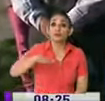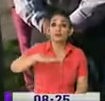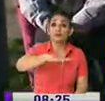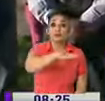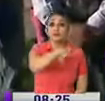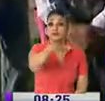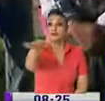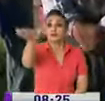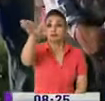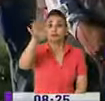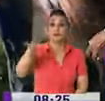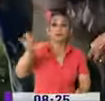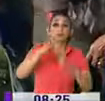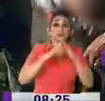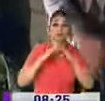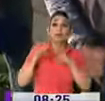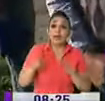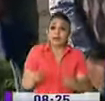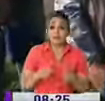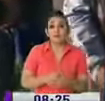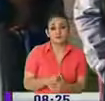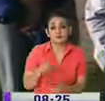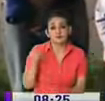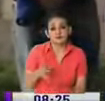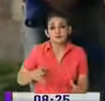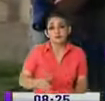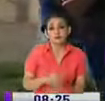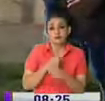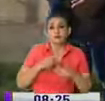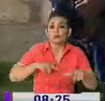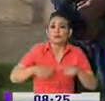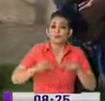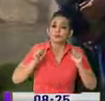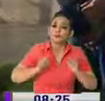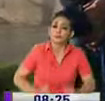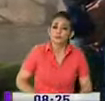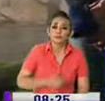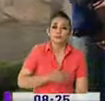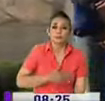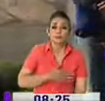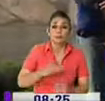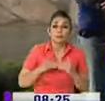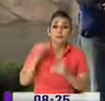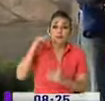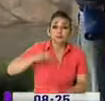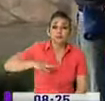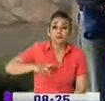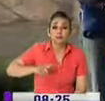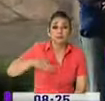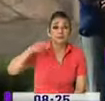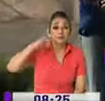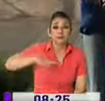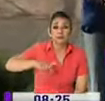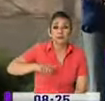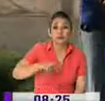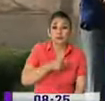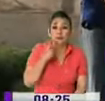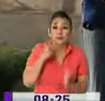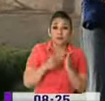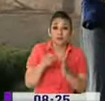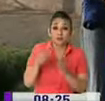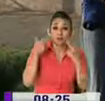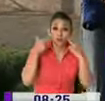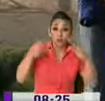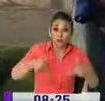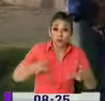las siguientes urbanizaciones. Nosotros necesitamos seguridad en esta subida porque la mayoría de los robos a uno de los chicos guardias también